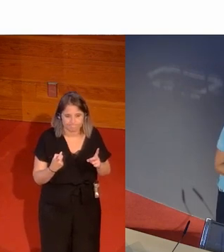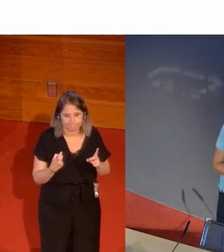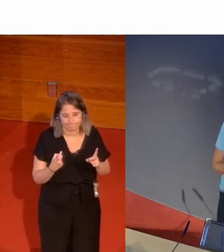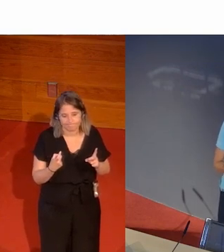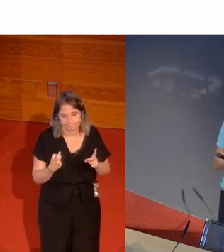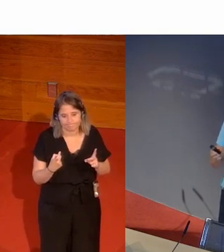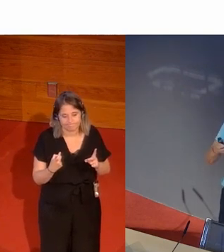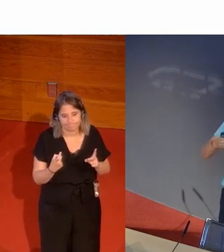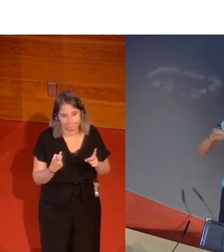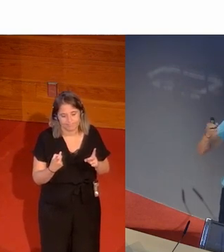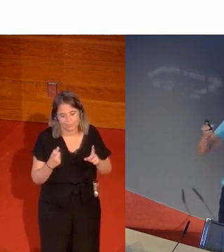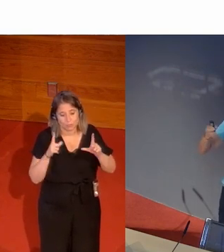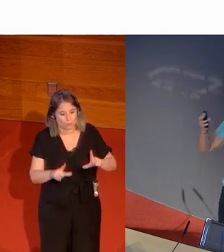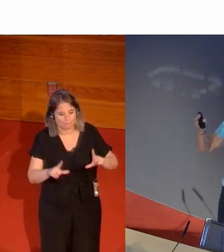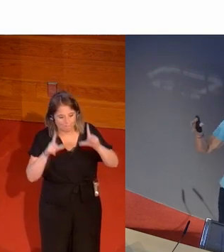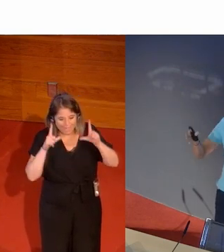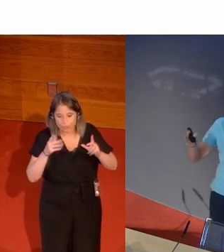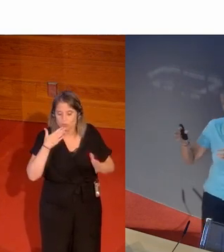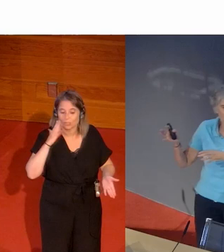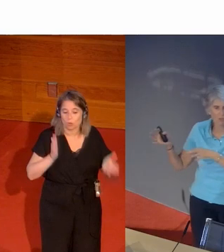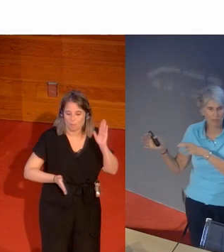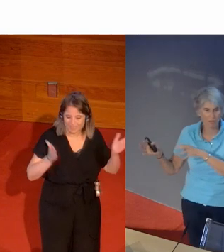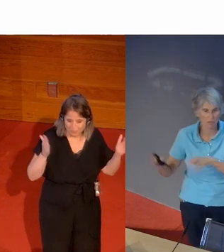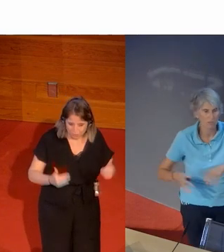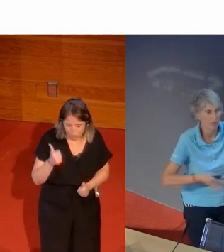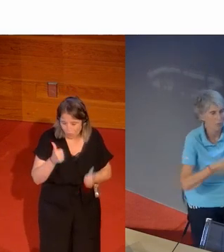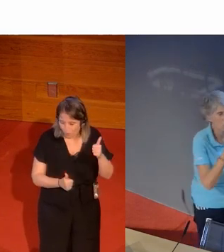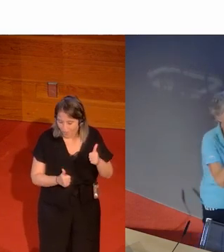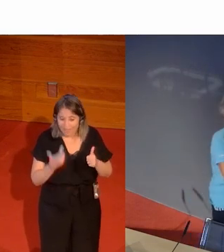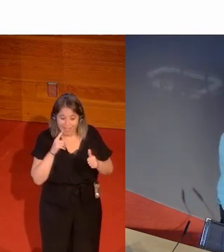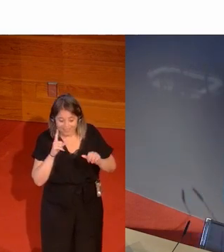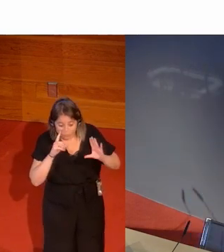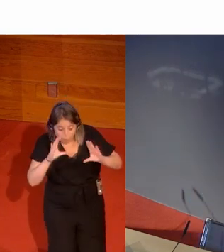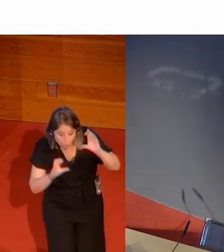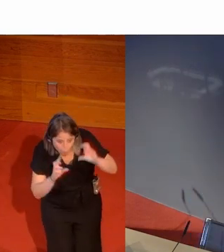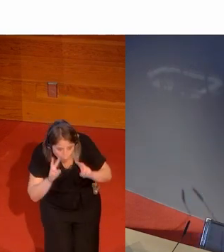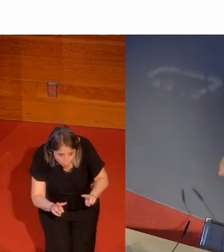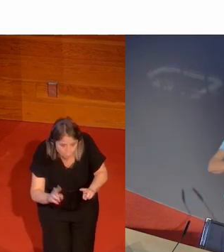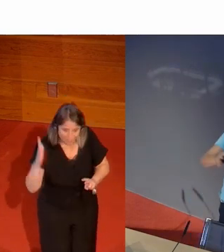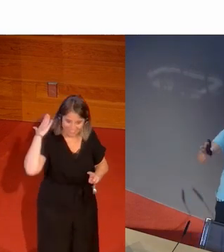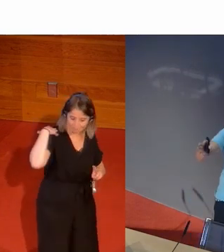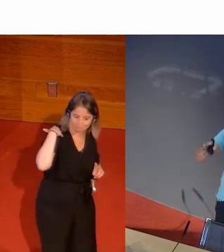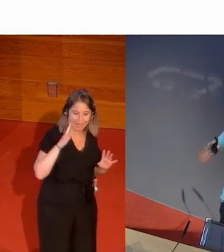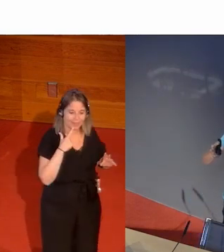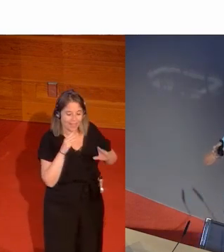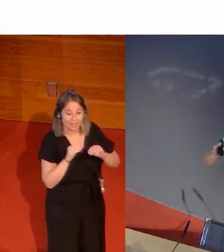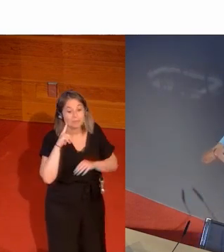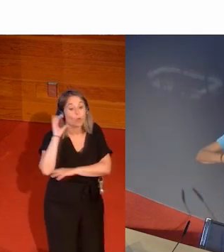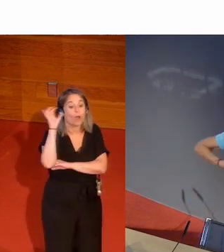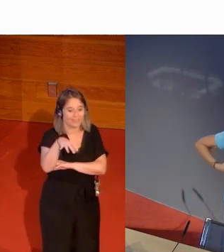evitar esos planos en donde no hay competición y entonces antes los realizadores iban al culo de una a la espalda del otro no digo nada en